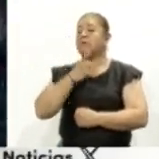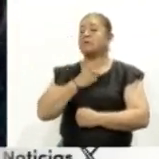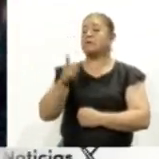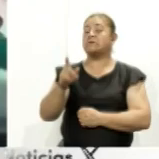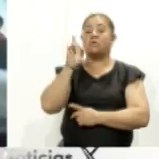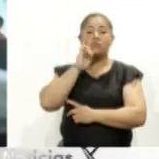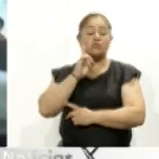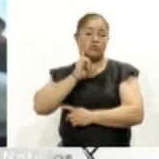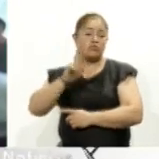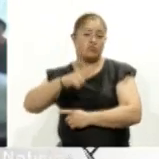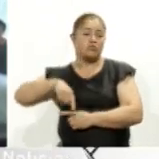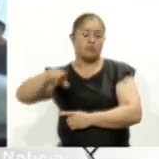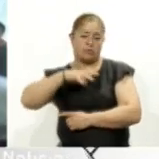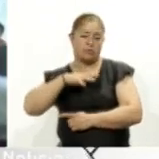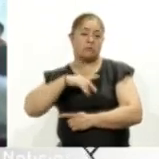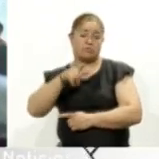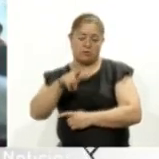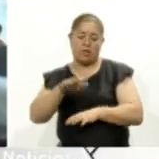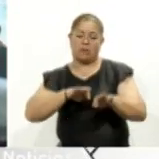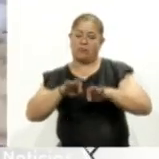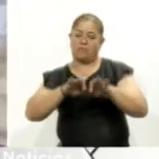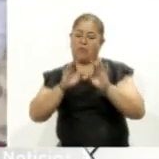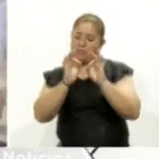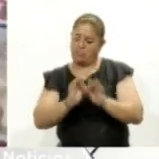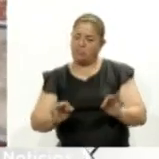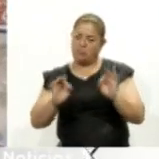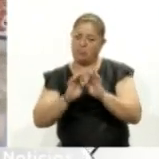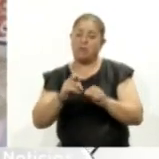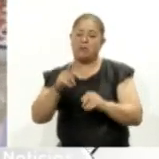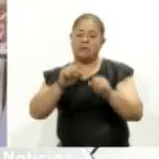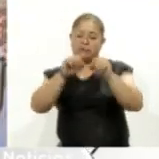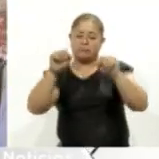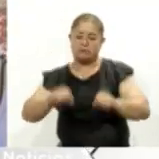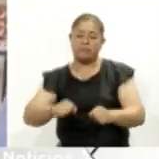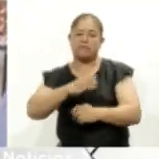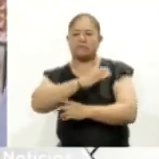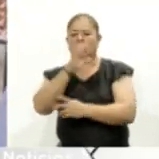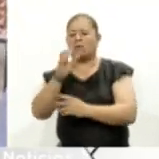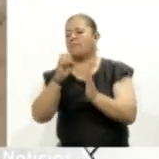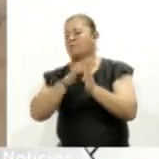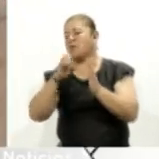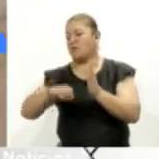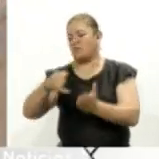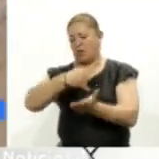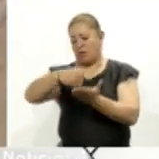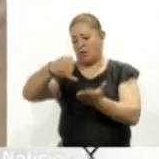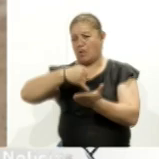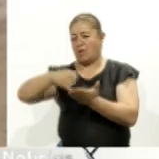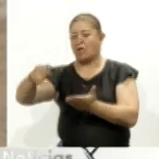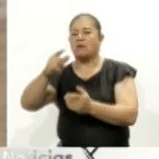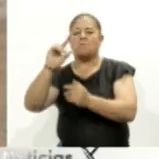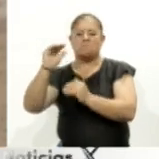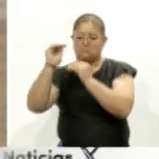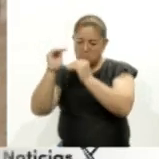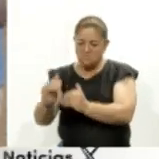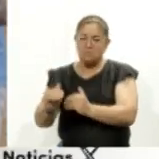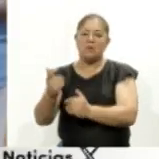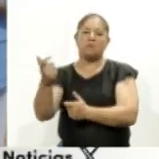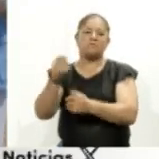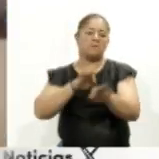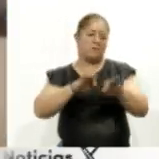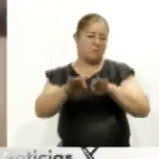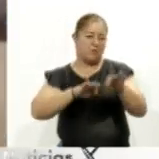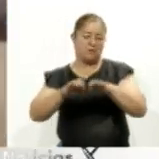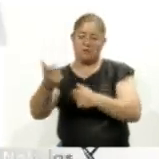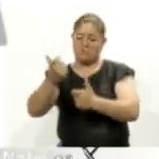desempeñan un papel vital en los sistemas agroalimentarios como agricultoras minoristas trabajadoras asalariadas